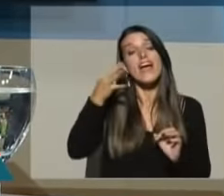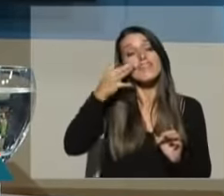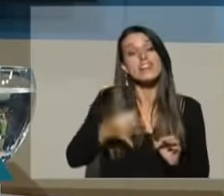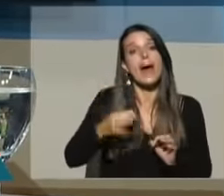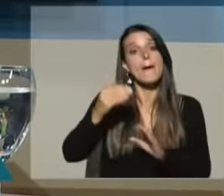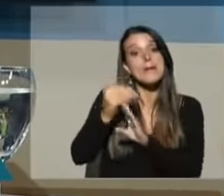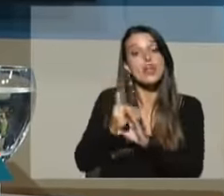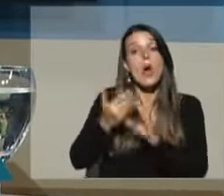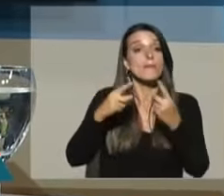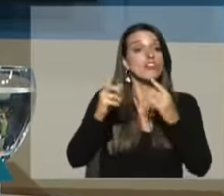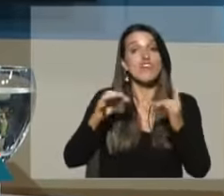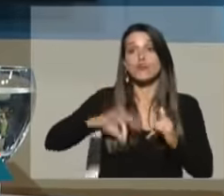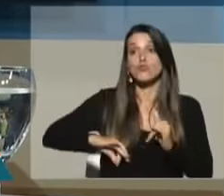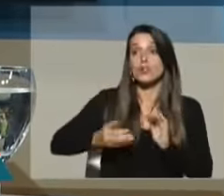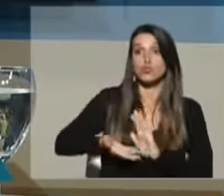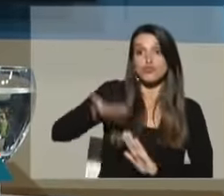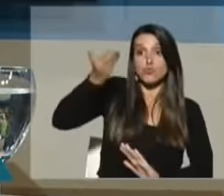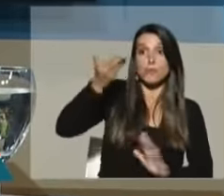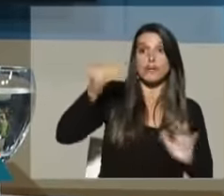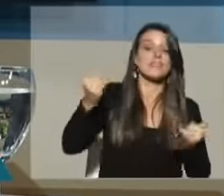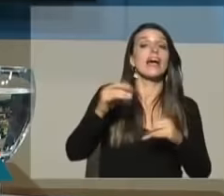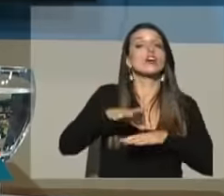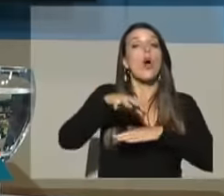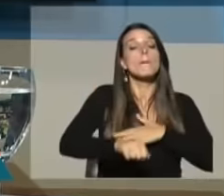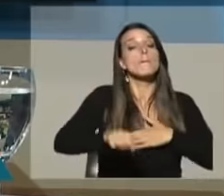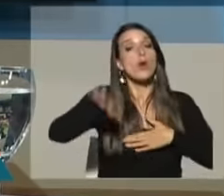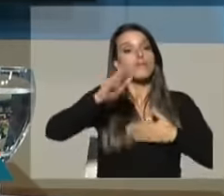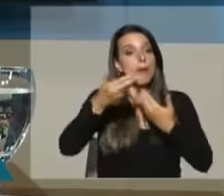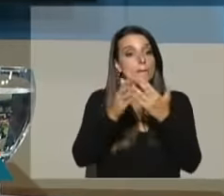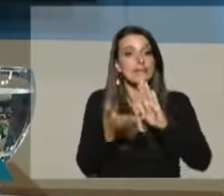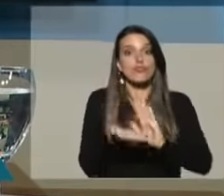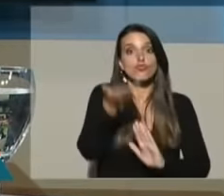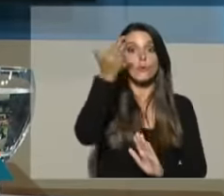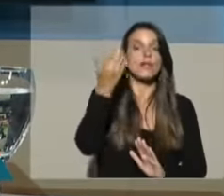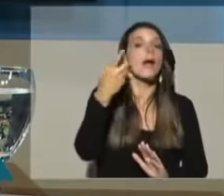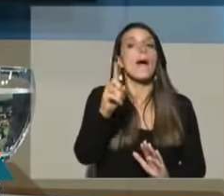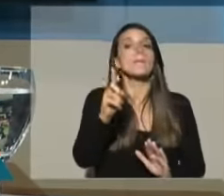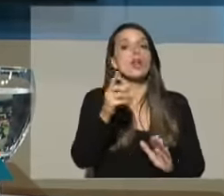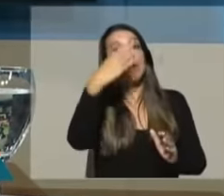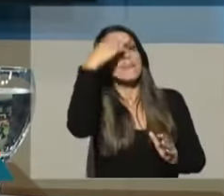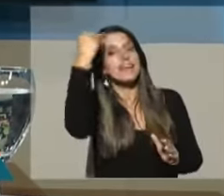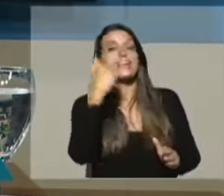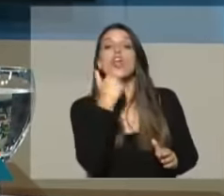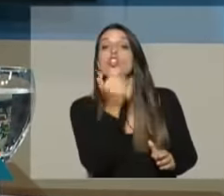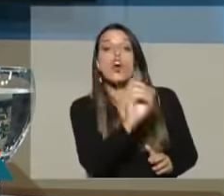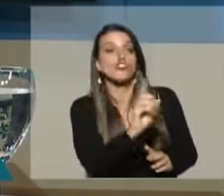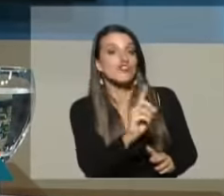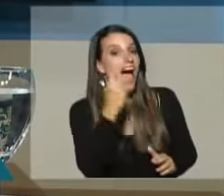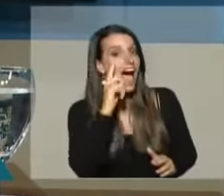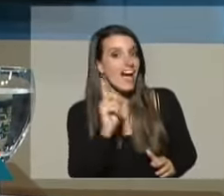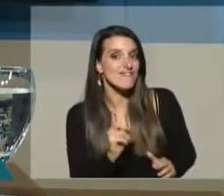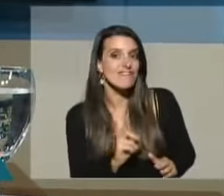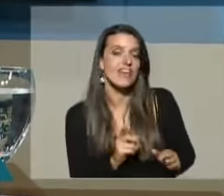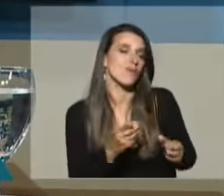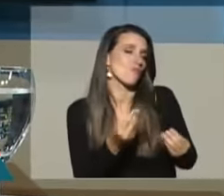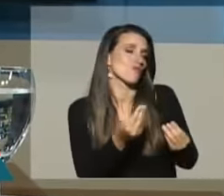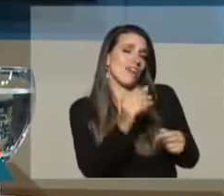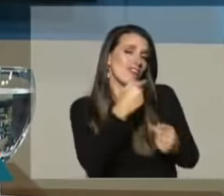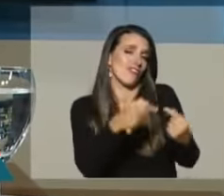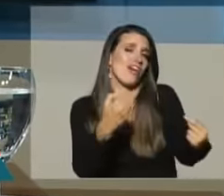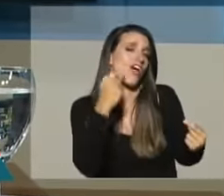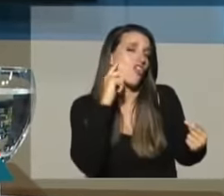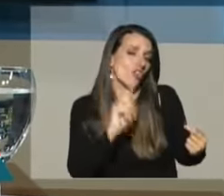Ya empezó a crecer y el compromiso es que empieza a crecer. Ahora, lo que el señor Michelini seguramente no sabe, como tantas cosas,